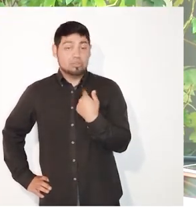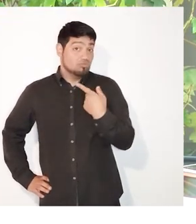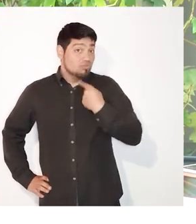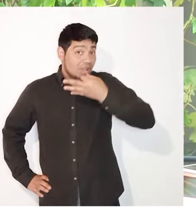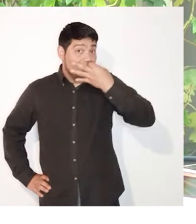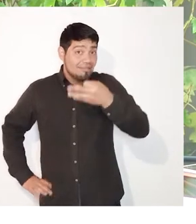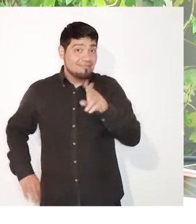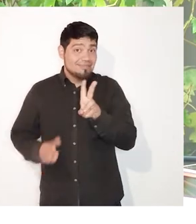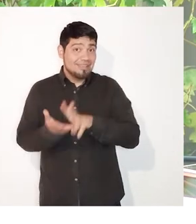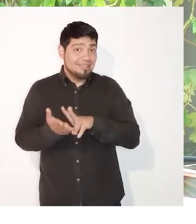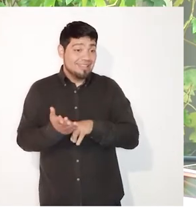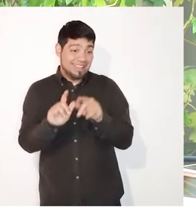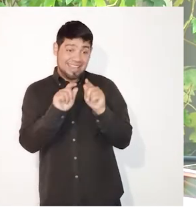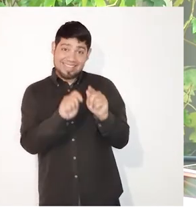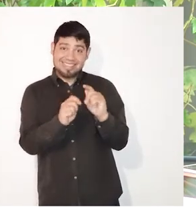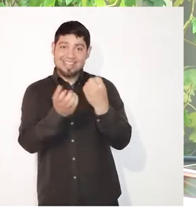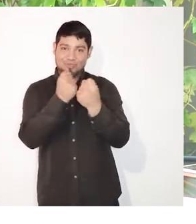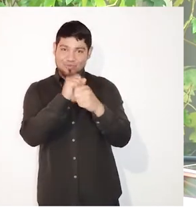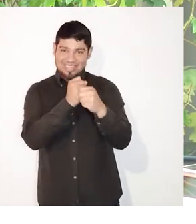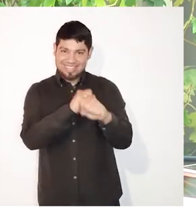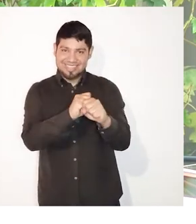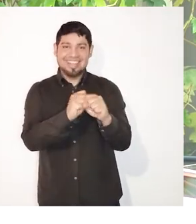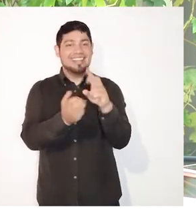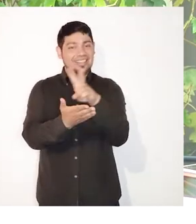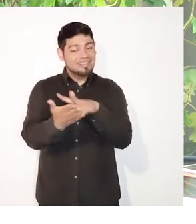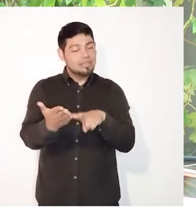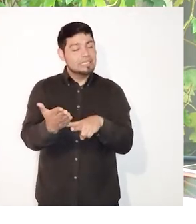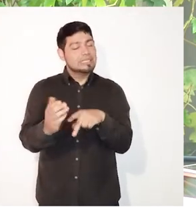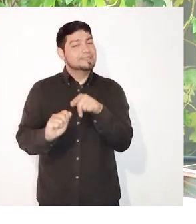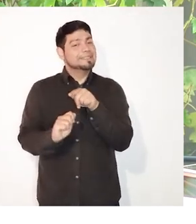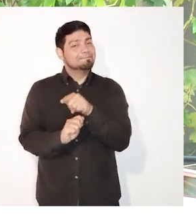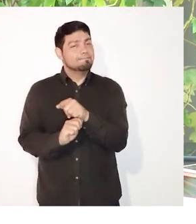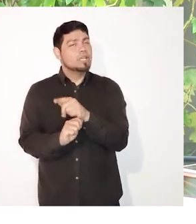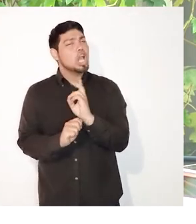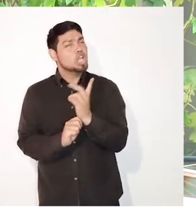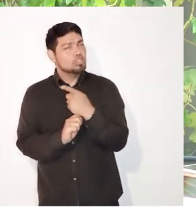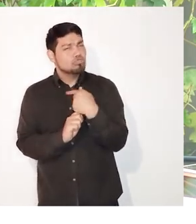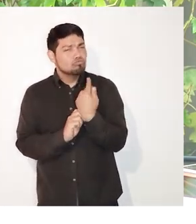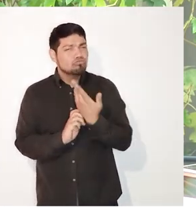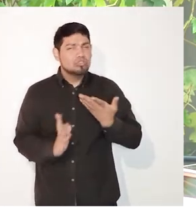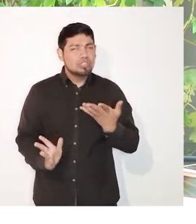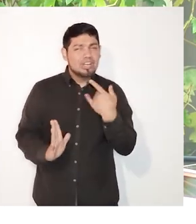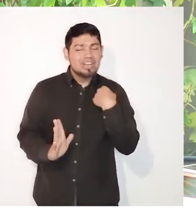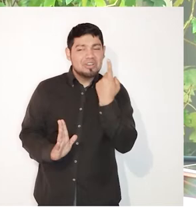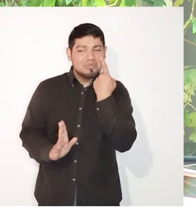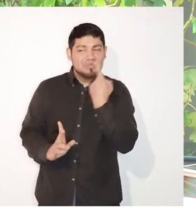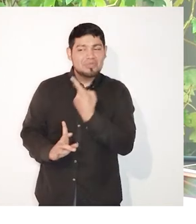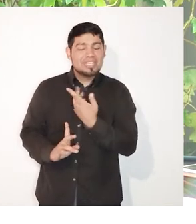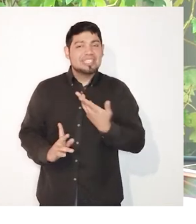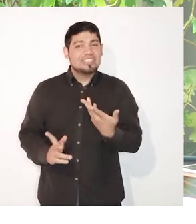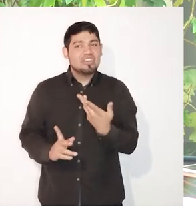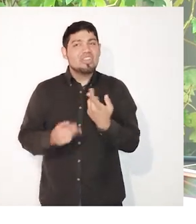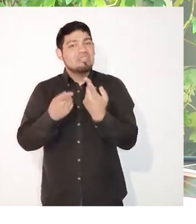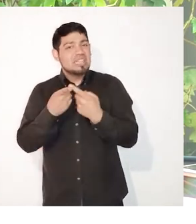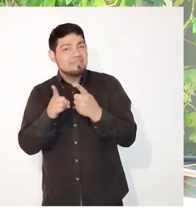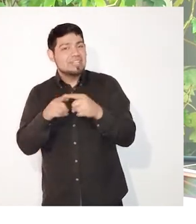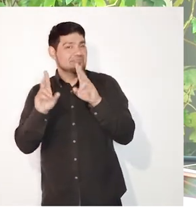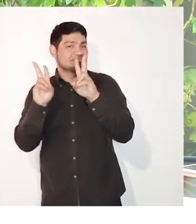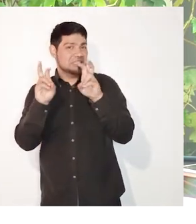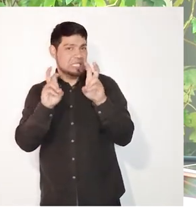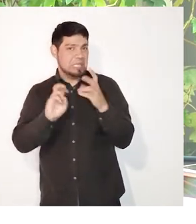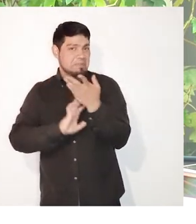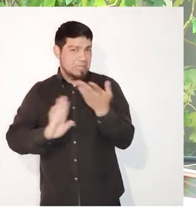sincera. Esto es por un taller literario. Entonces estamos viendo estilos, géneros, y nos tocó